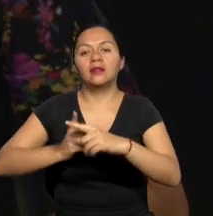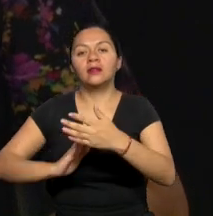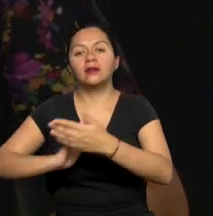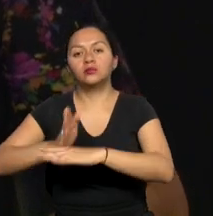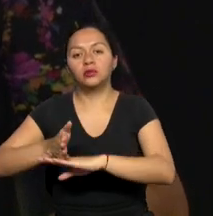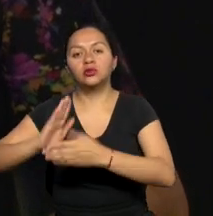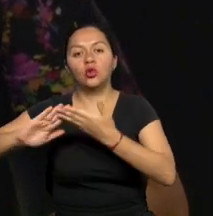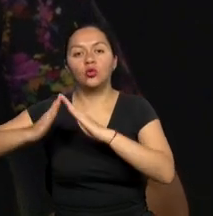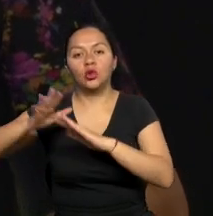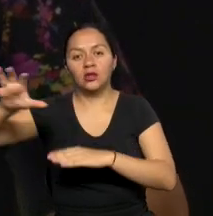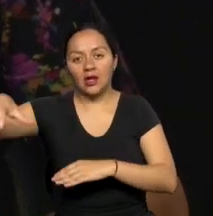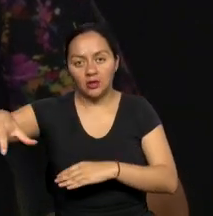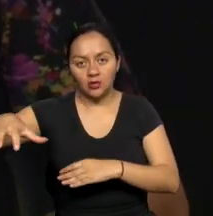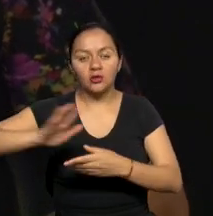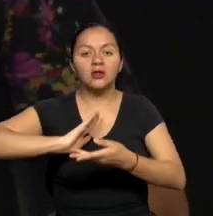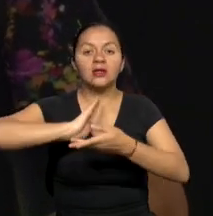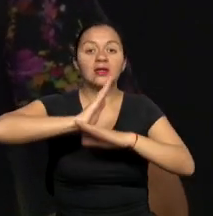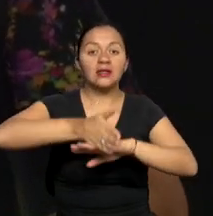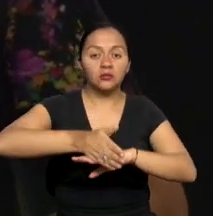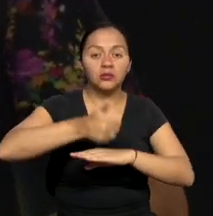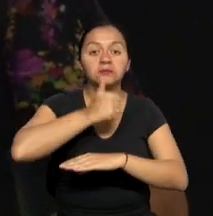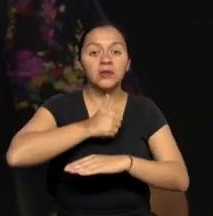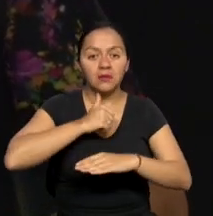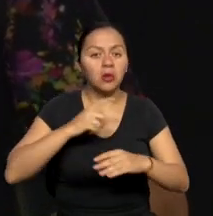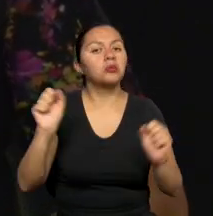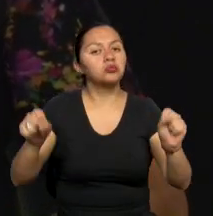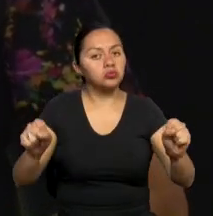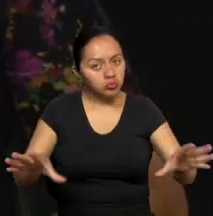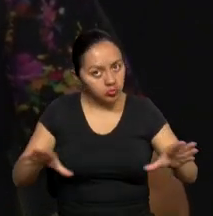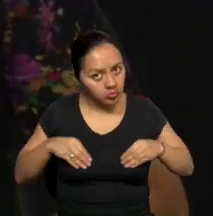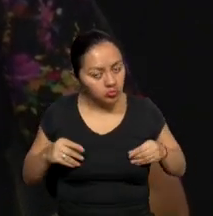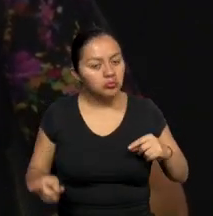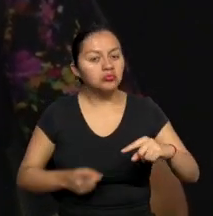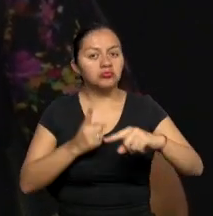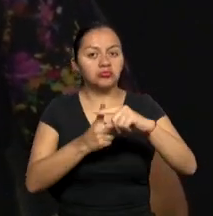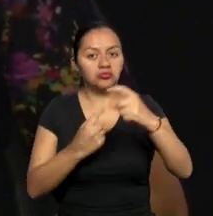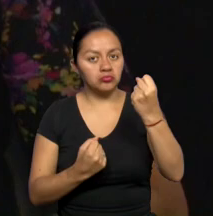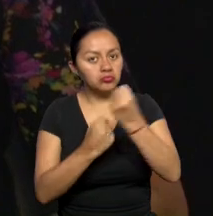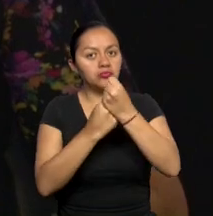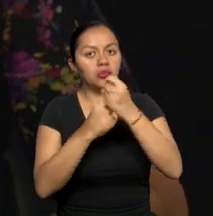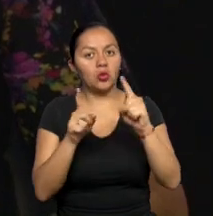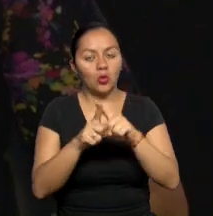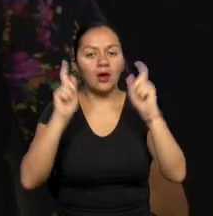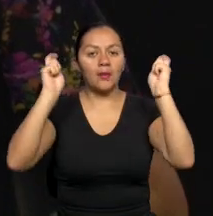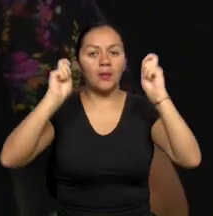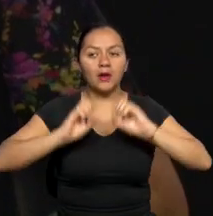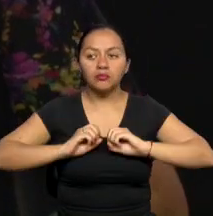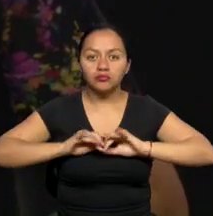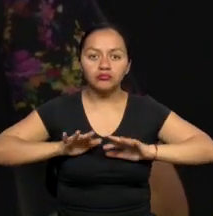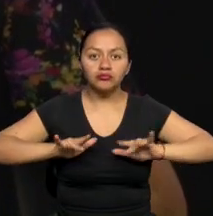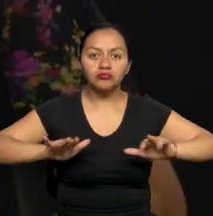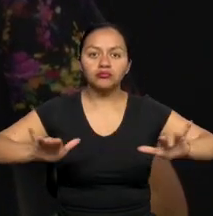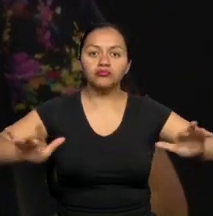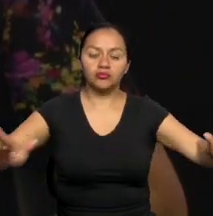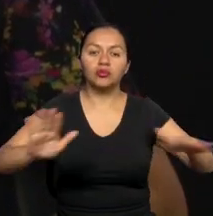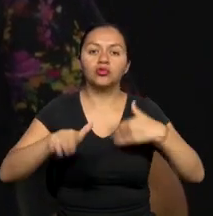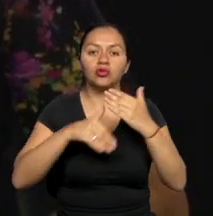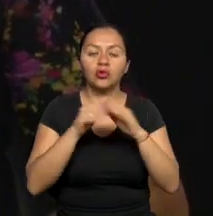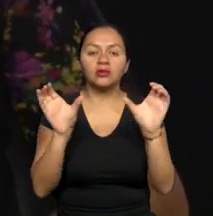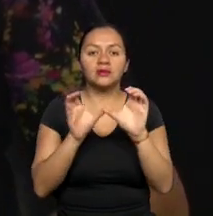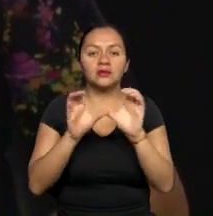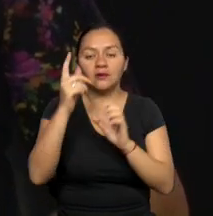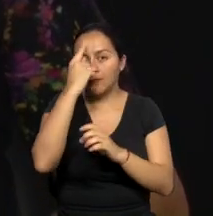comunitarios y privados se han sumado a esta misión, a esta campaña que nosotros hemos desarrollado y